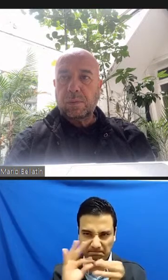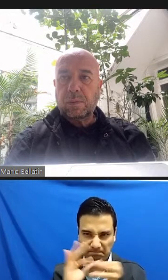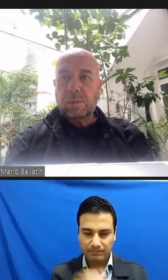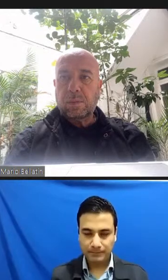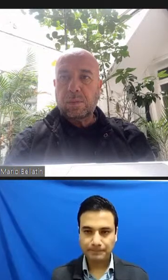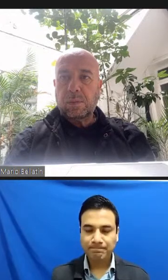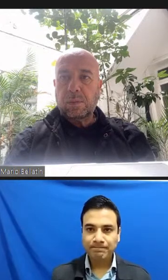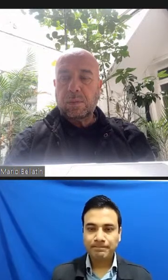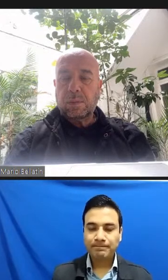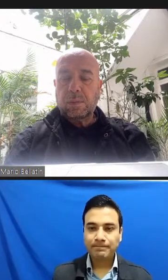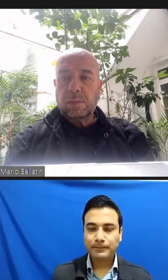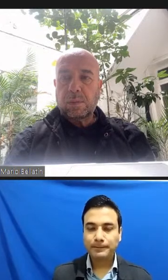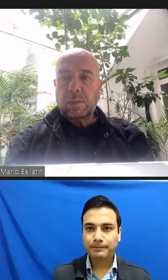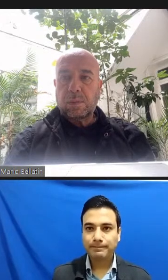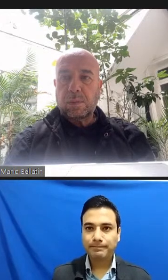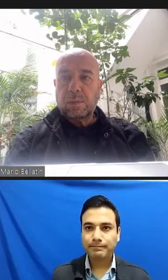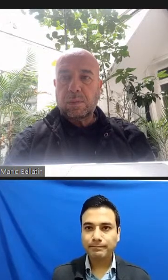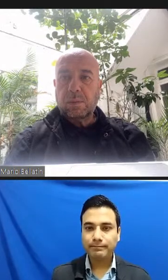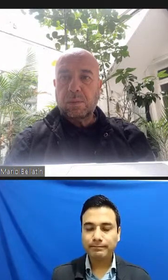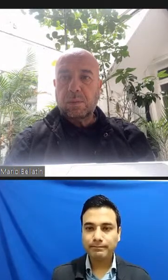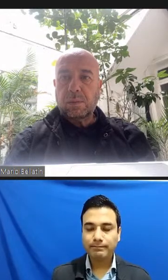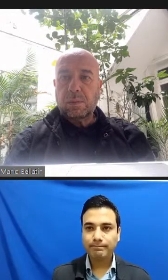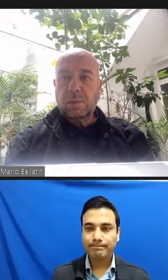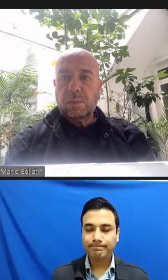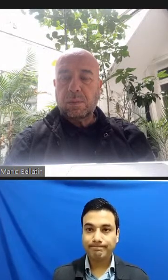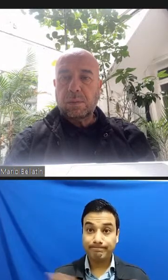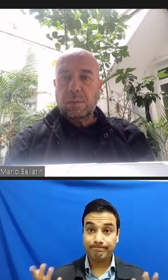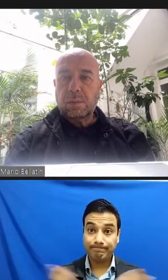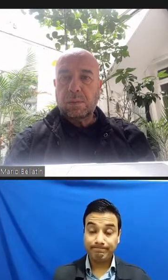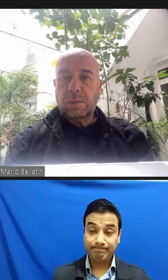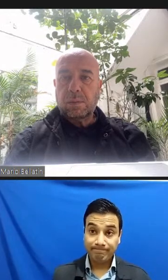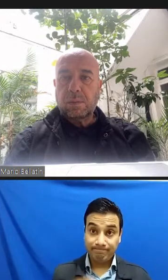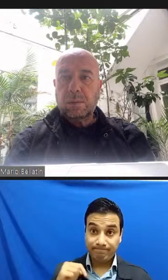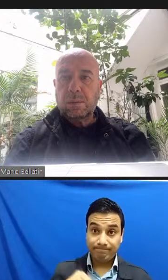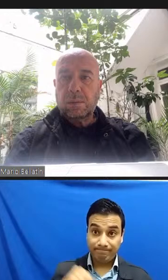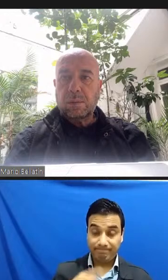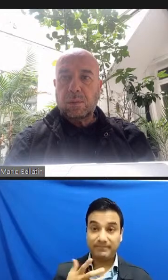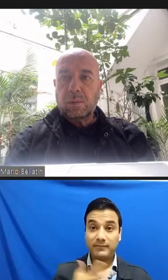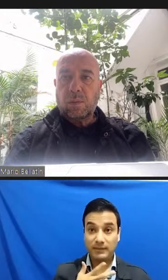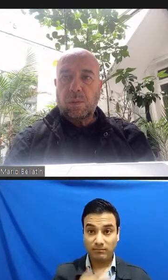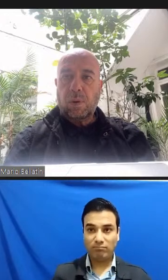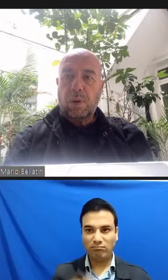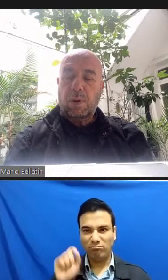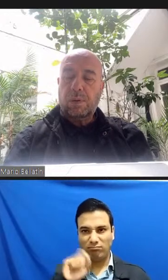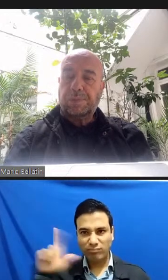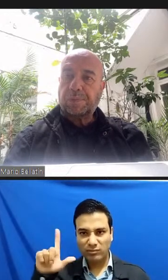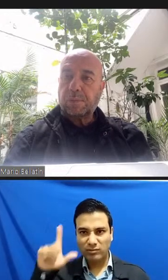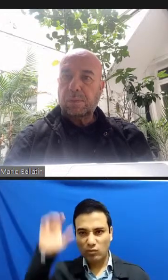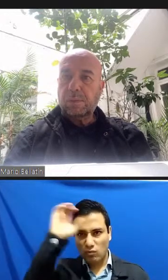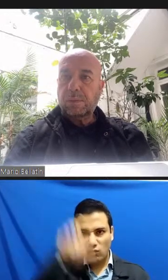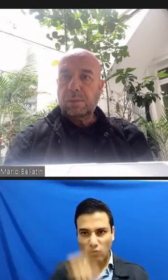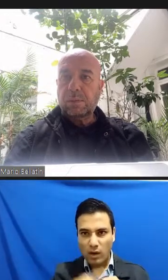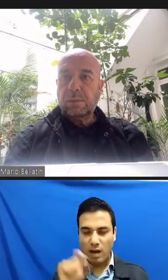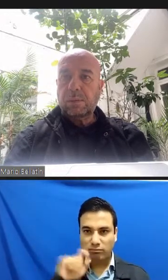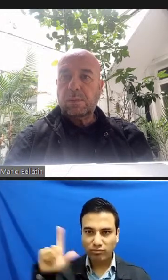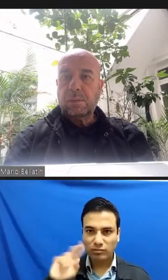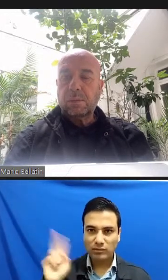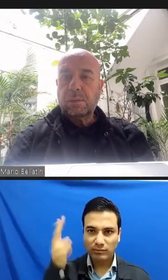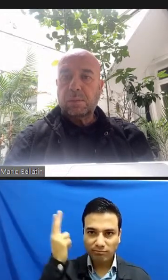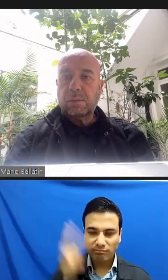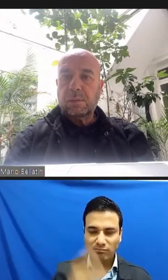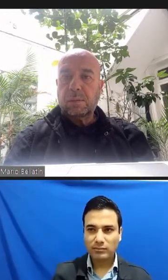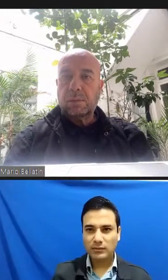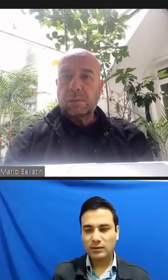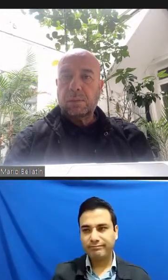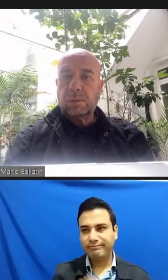hilos académicos, culturales, críticos e internacionales, además de